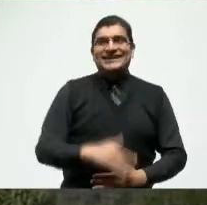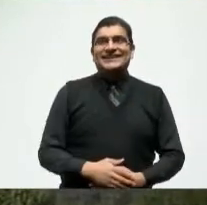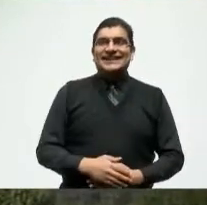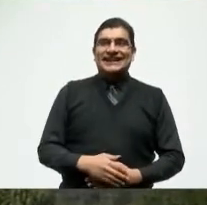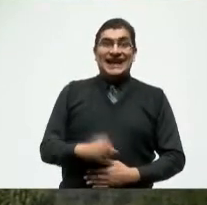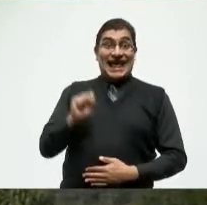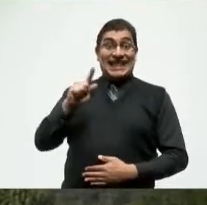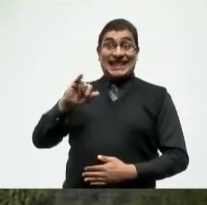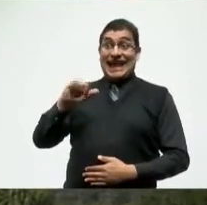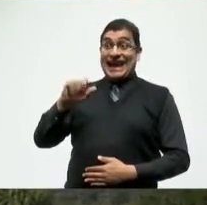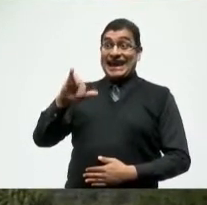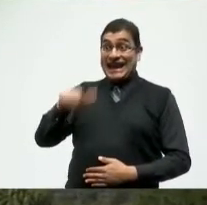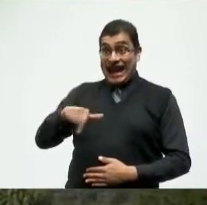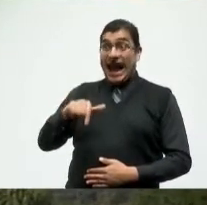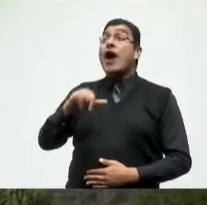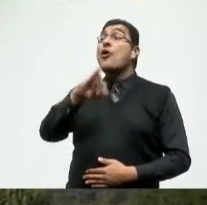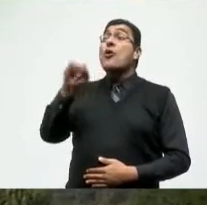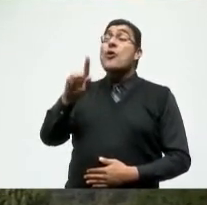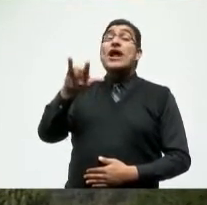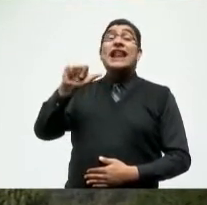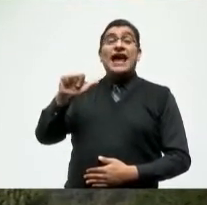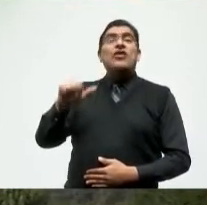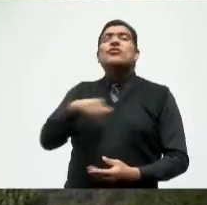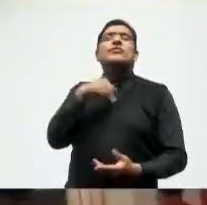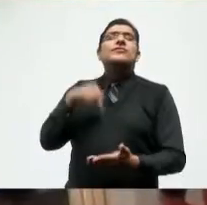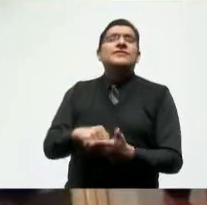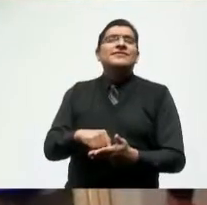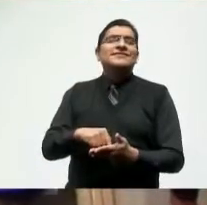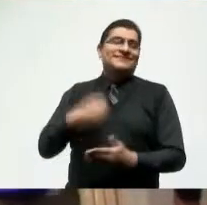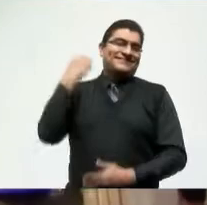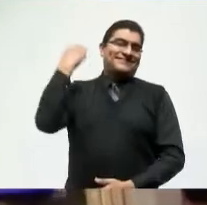Catarina, Coquina, Oaxaca No, no,